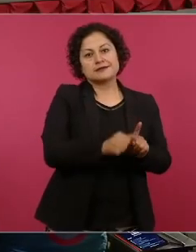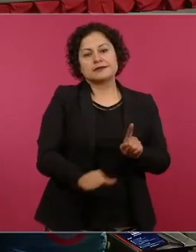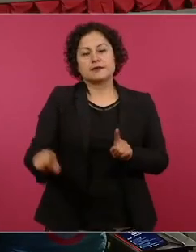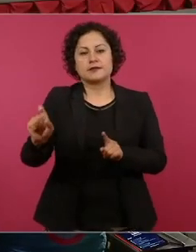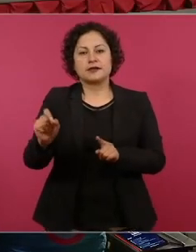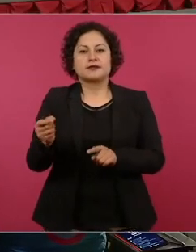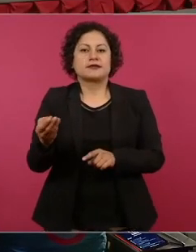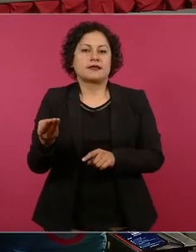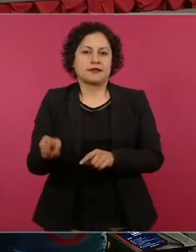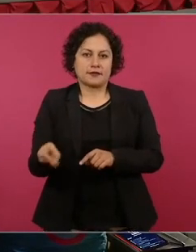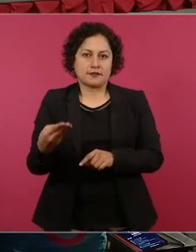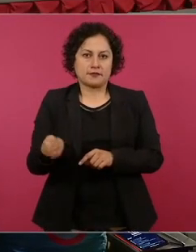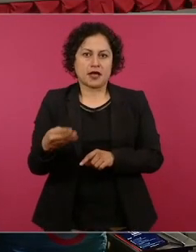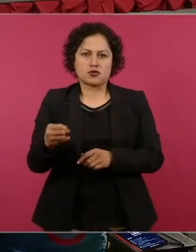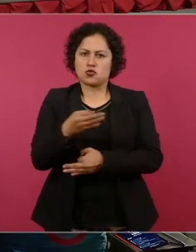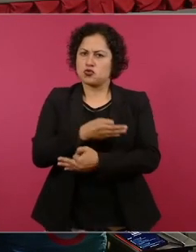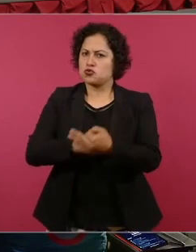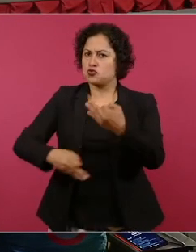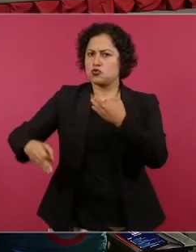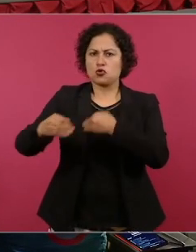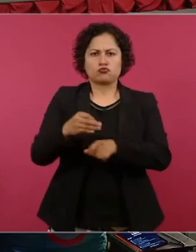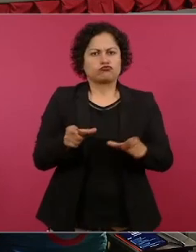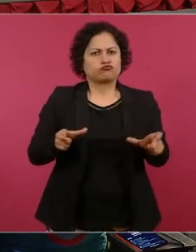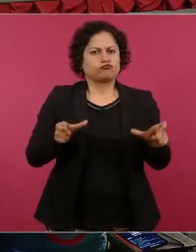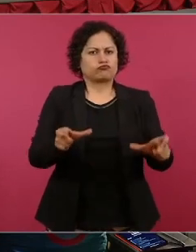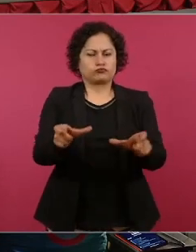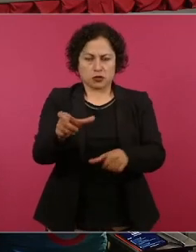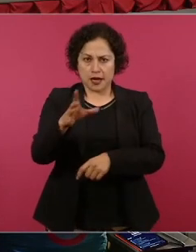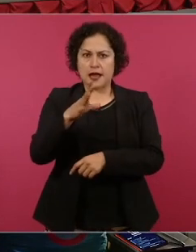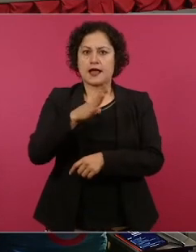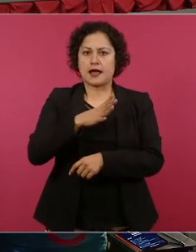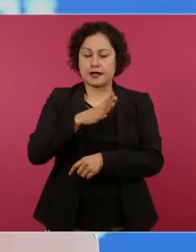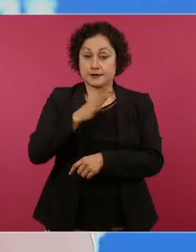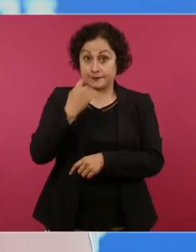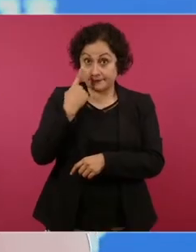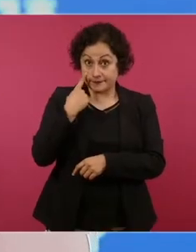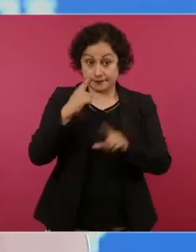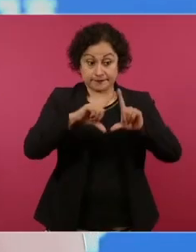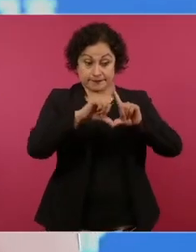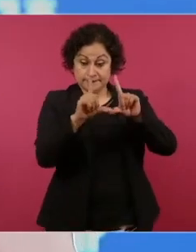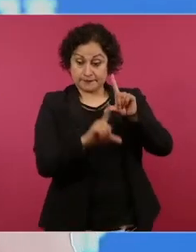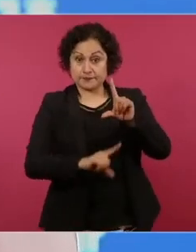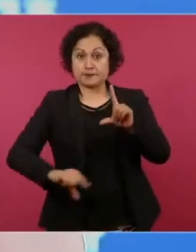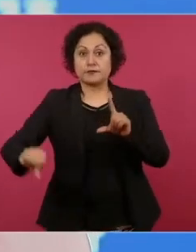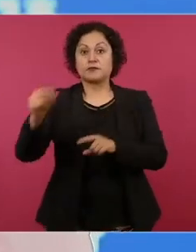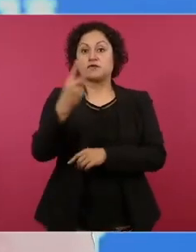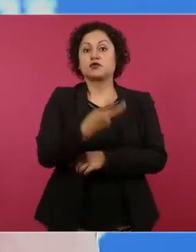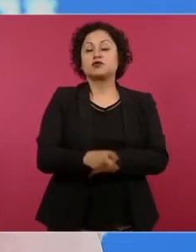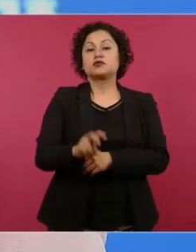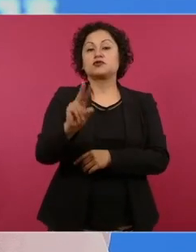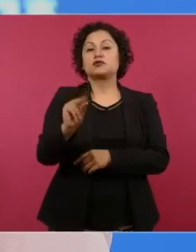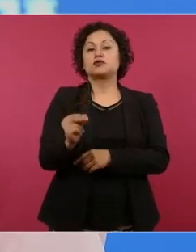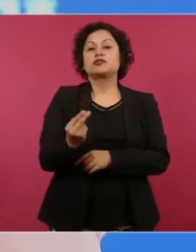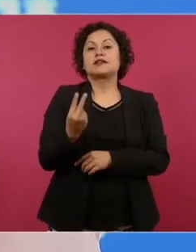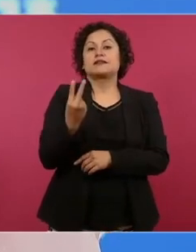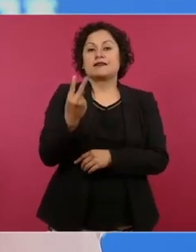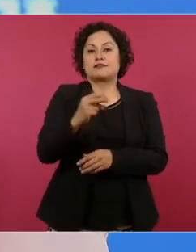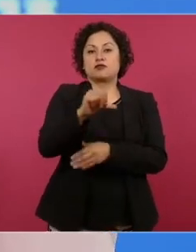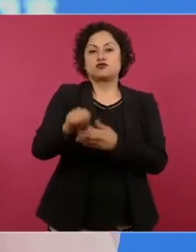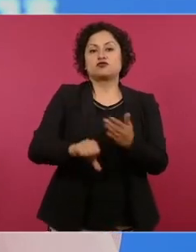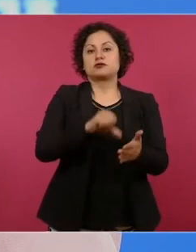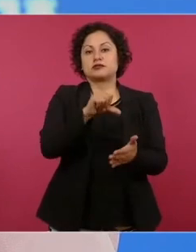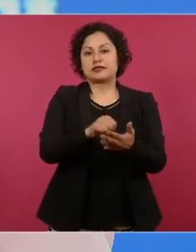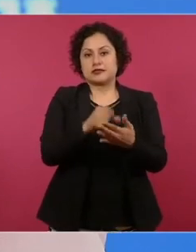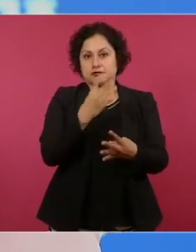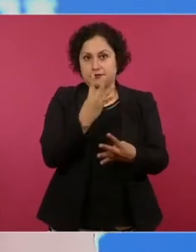protocolos en materia de seguridad. En el país tenemos 282 centros penitenciarios,